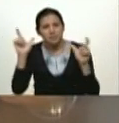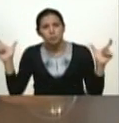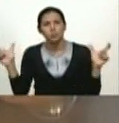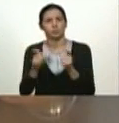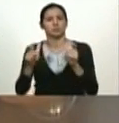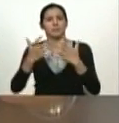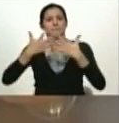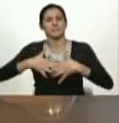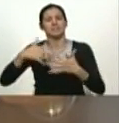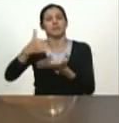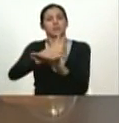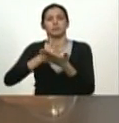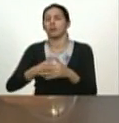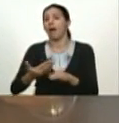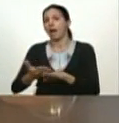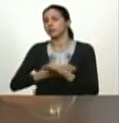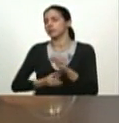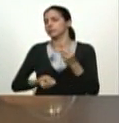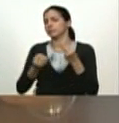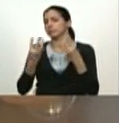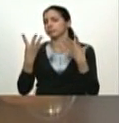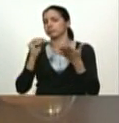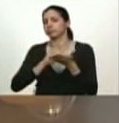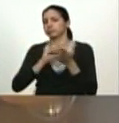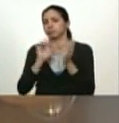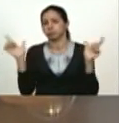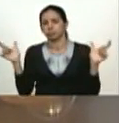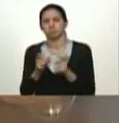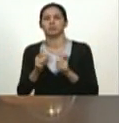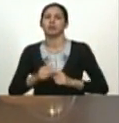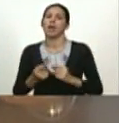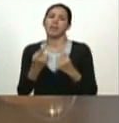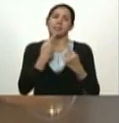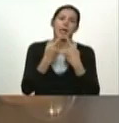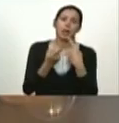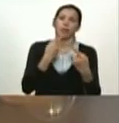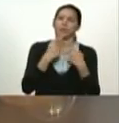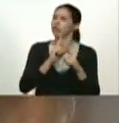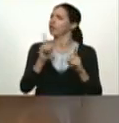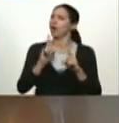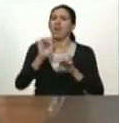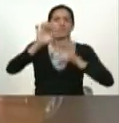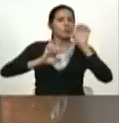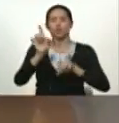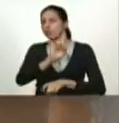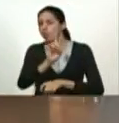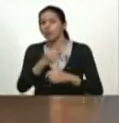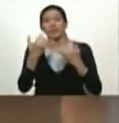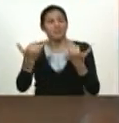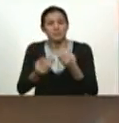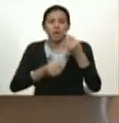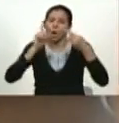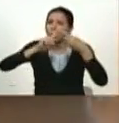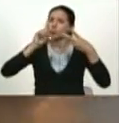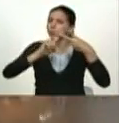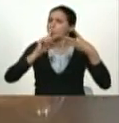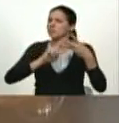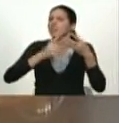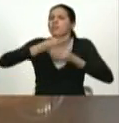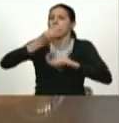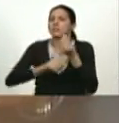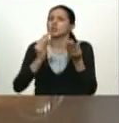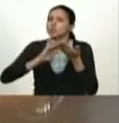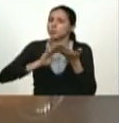ya con ellos ha habido mil reuniones ya no hay que reunirse para estar diagnosticando nada sino para ver cuál es el paso uno el paso dos y el paso tres